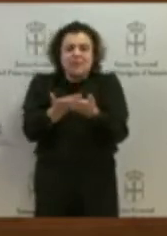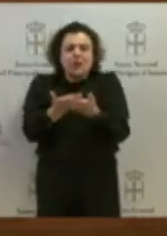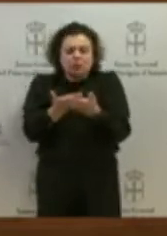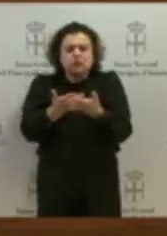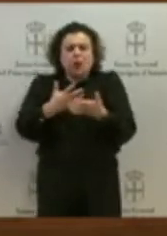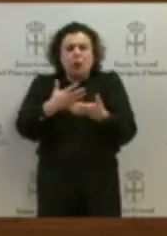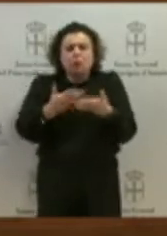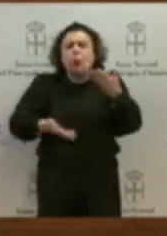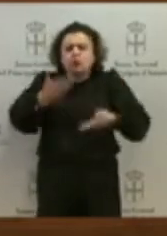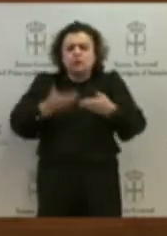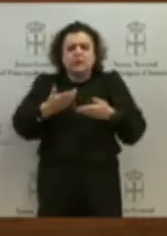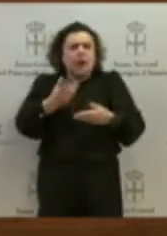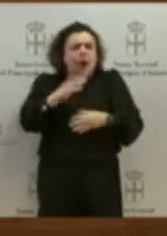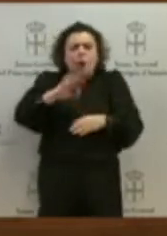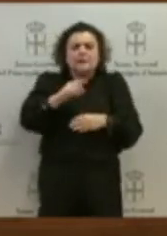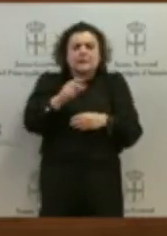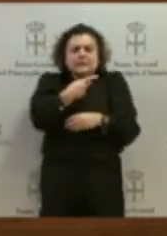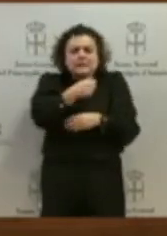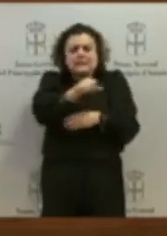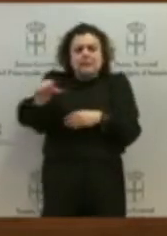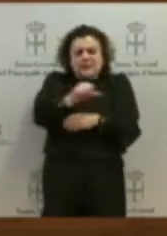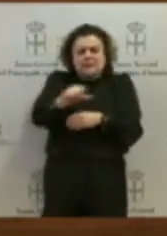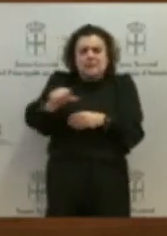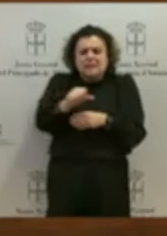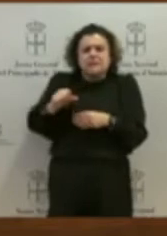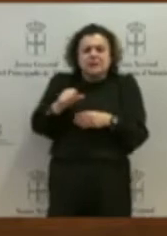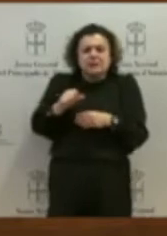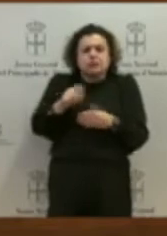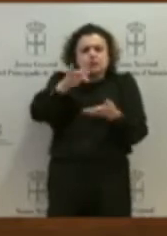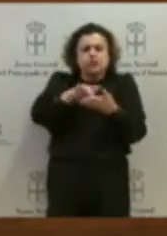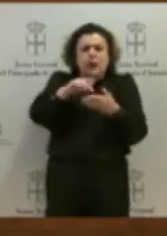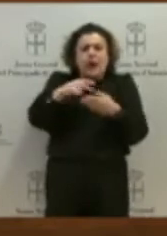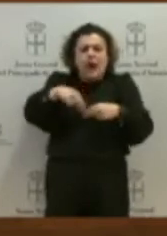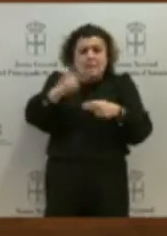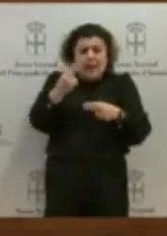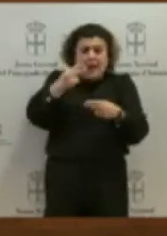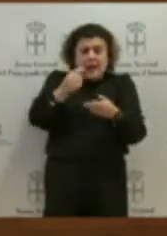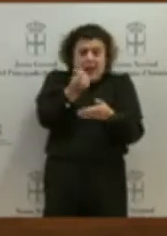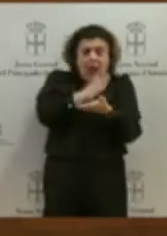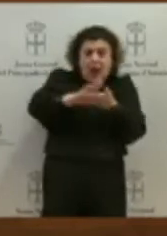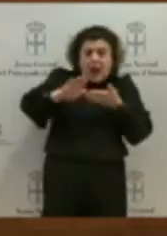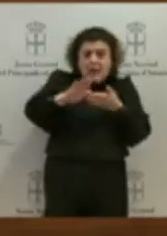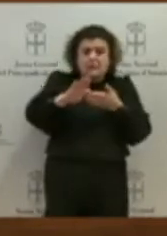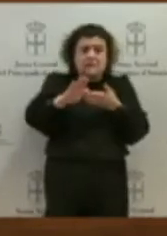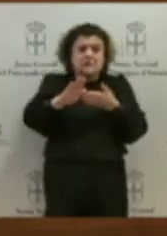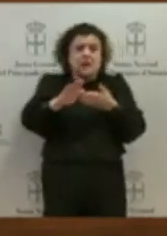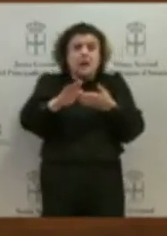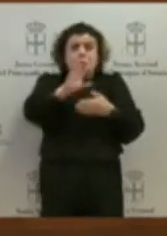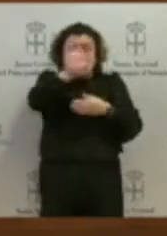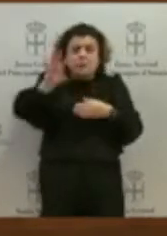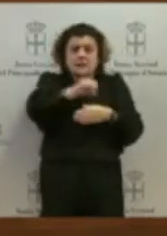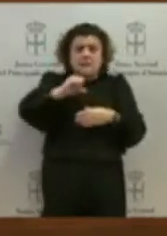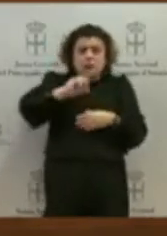de los peajes en Aragón, en el AP7, también en Valencia, mientras manteníamos y se sostenía hasta el año 2050 el peaje del Huerna, creo que es una buena